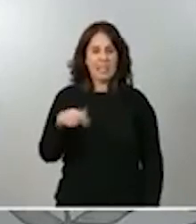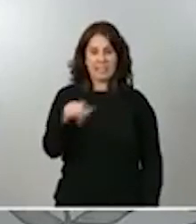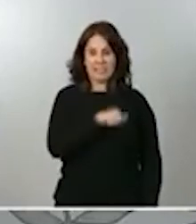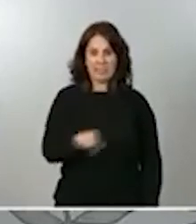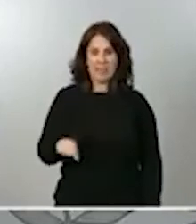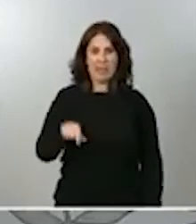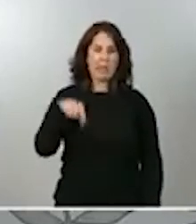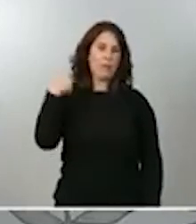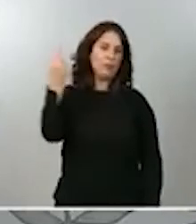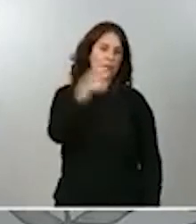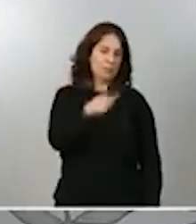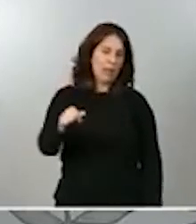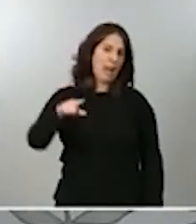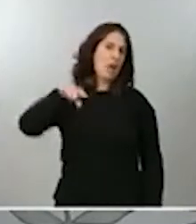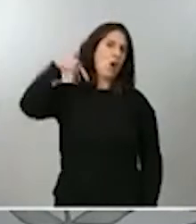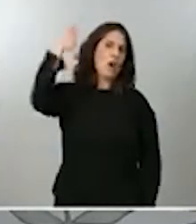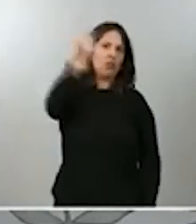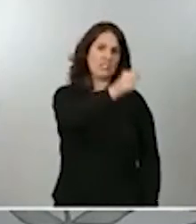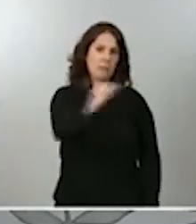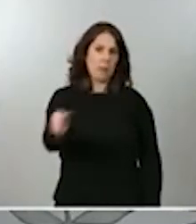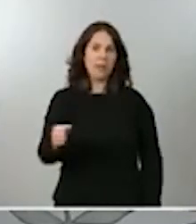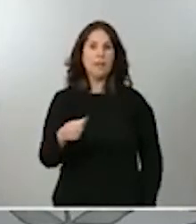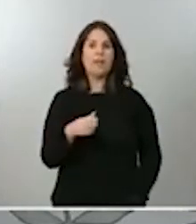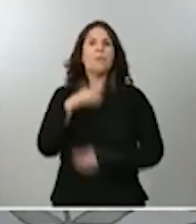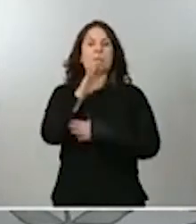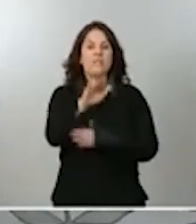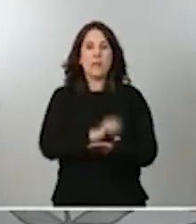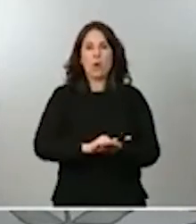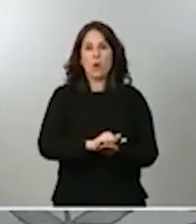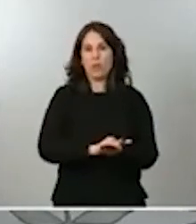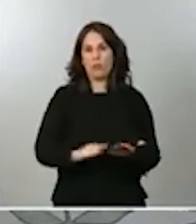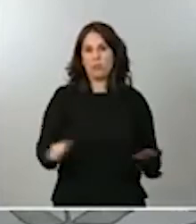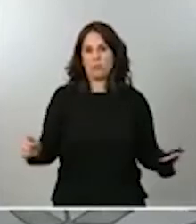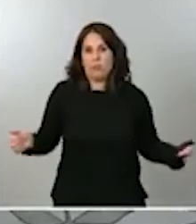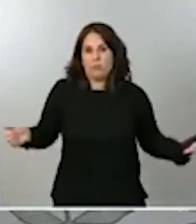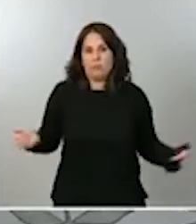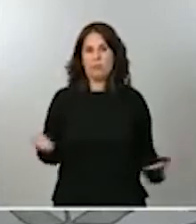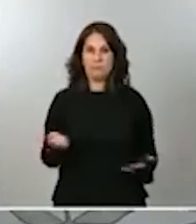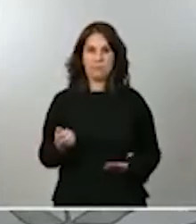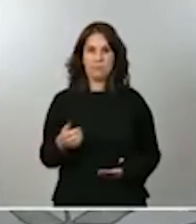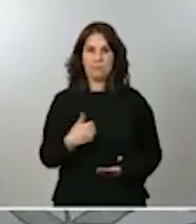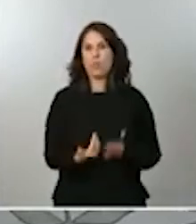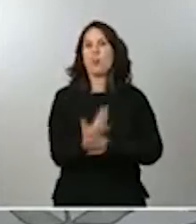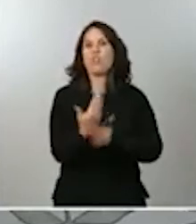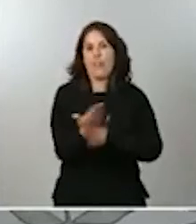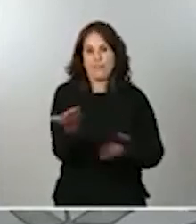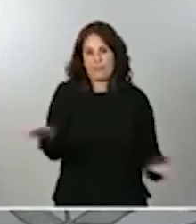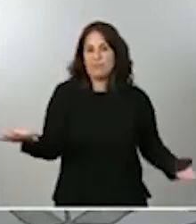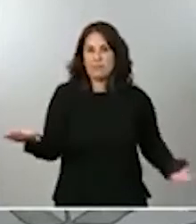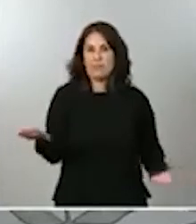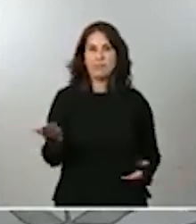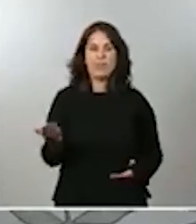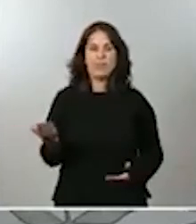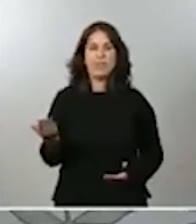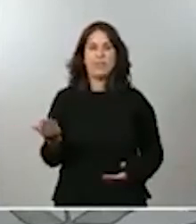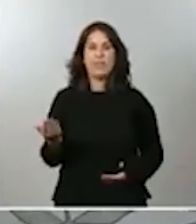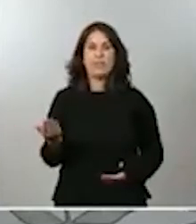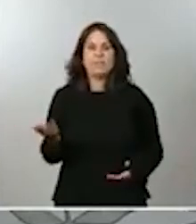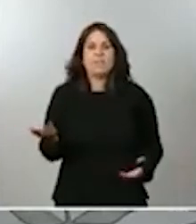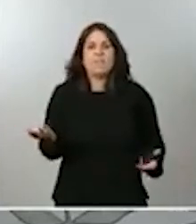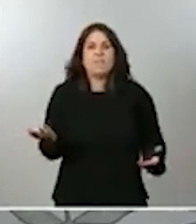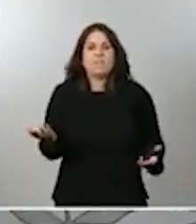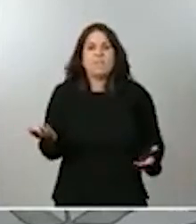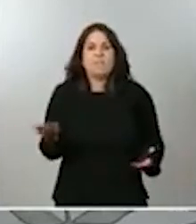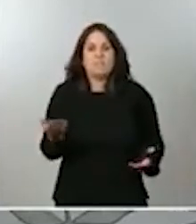semana se presentará el borrador que he dicho en los próximos días por tanto ni se descarta ni se contempla que pueda ser durante estos